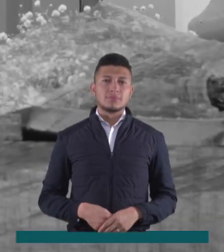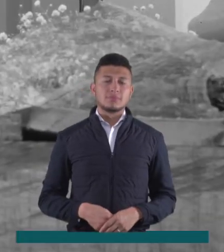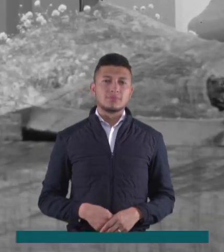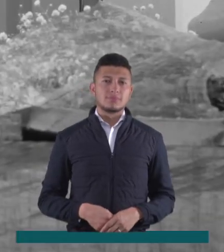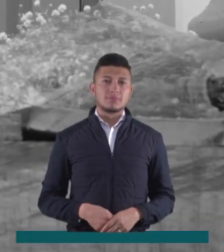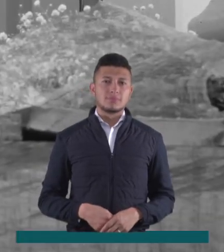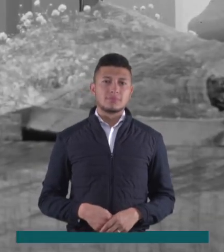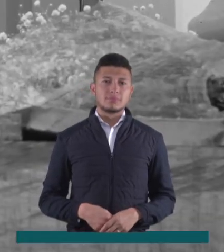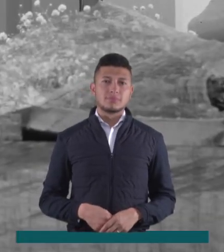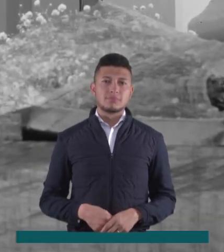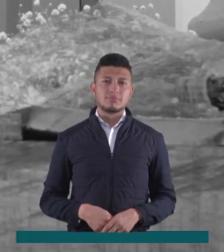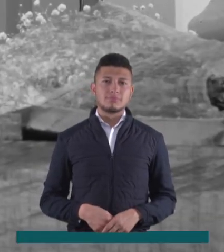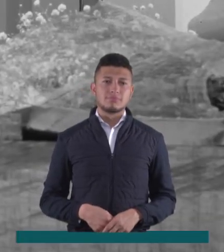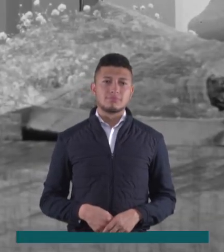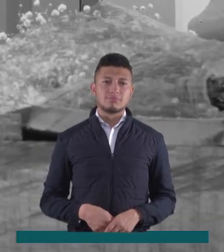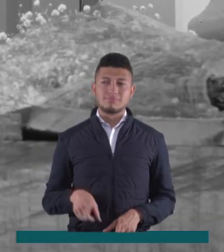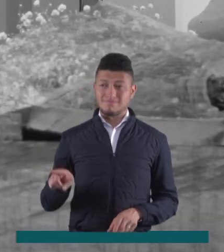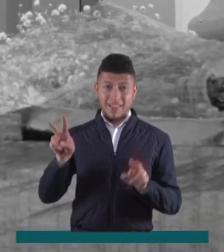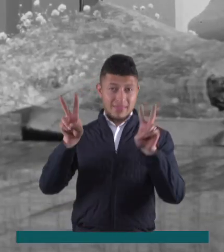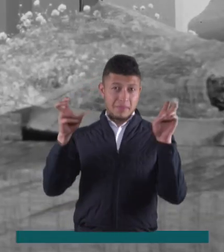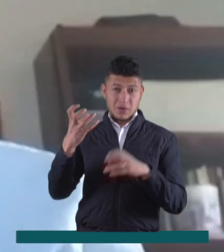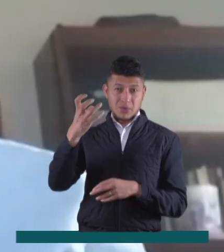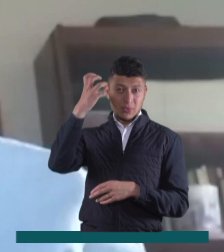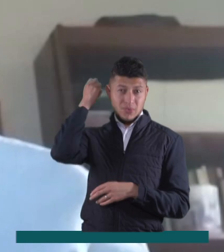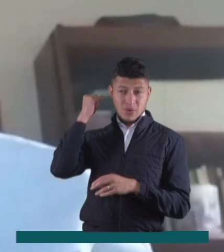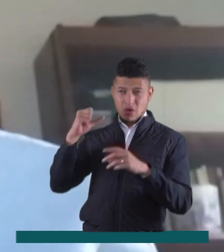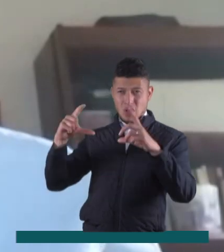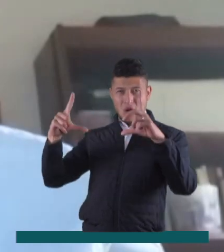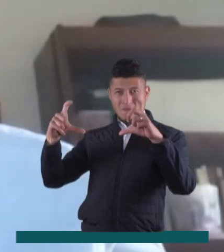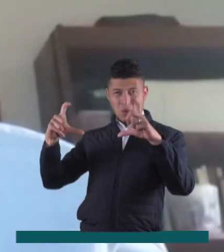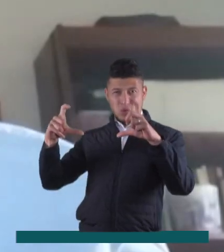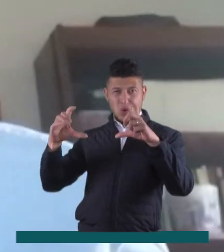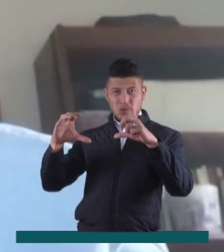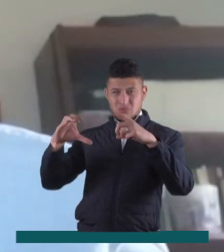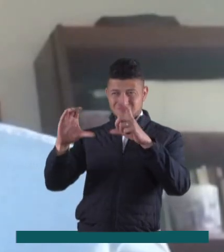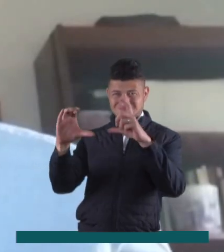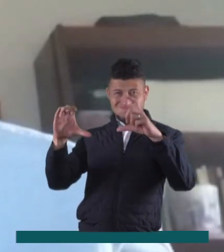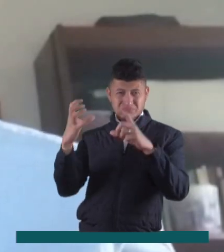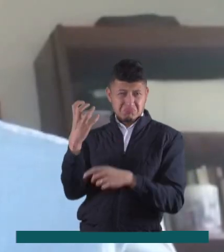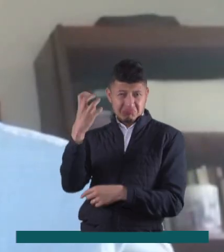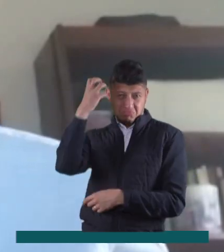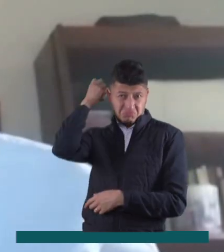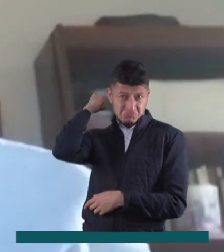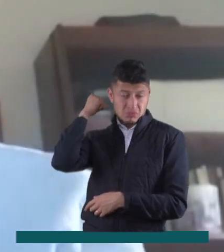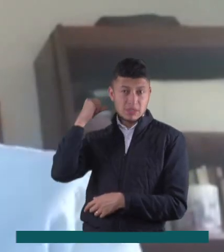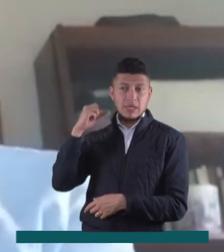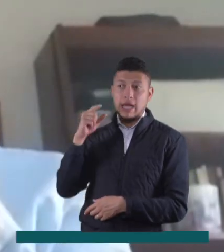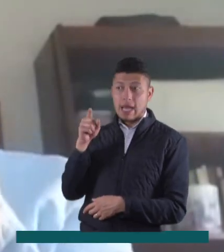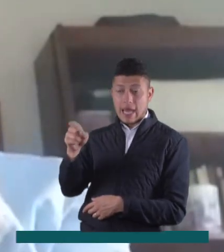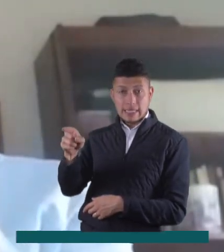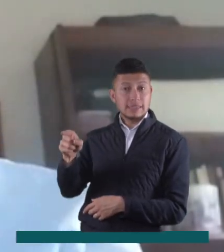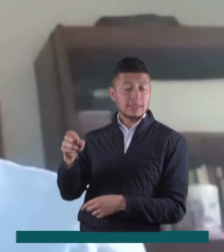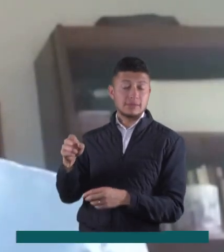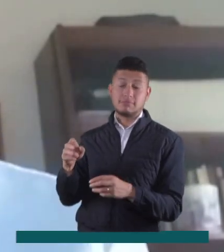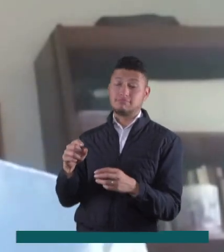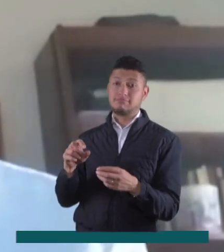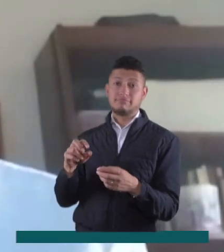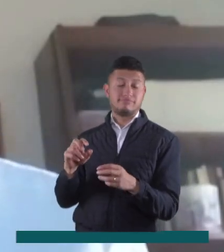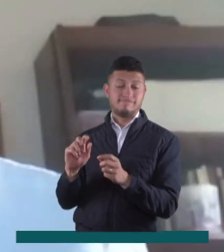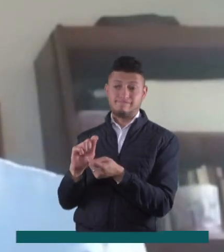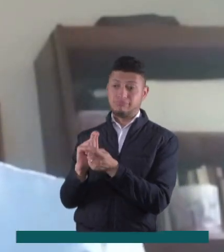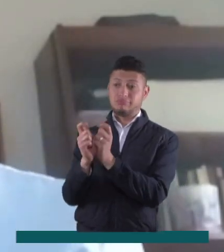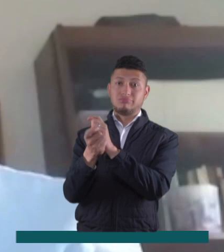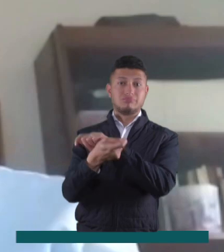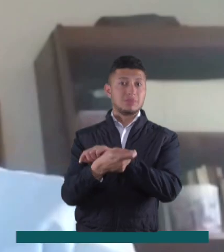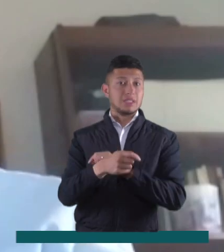Aunque es sobre los tiempos de la fotografía analógica, es una resignificación